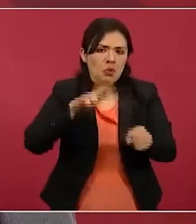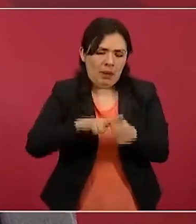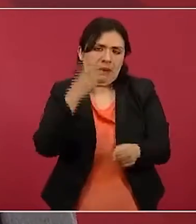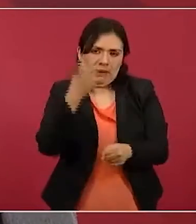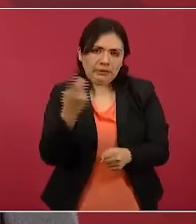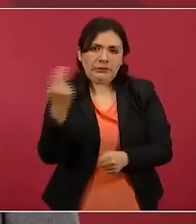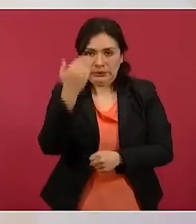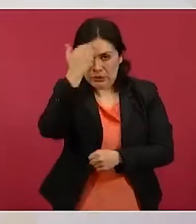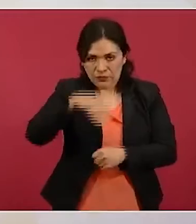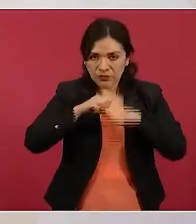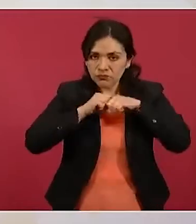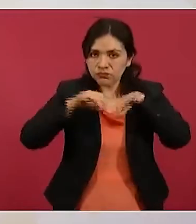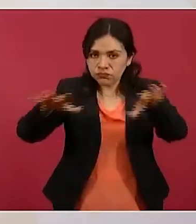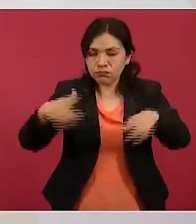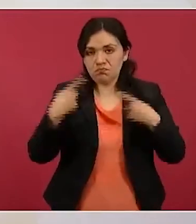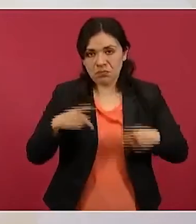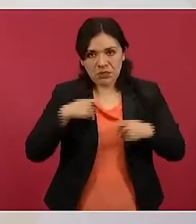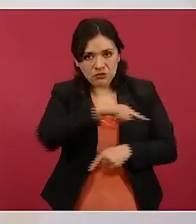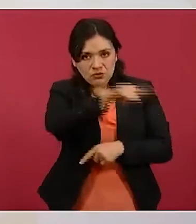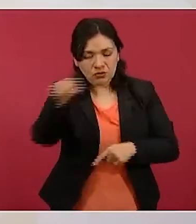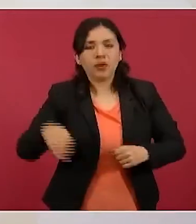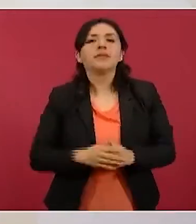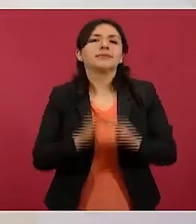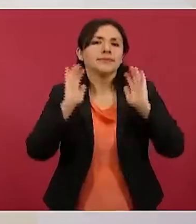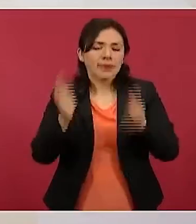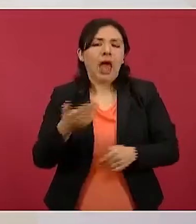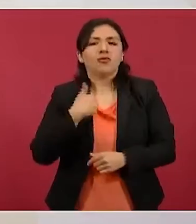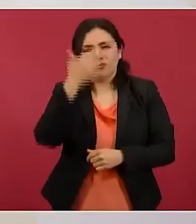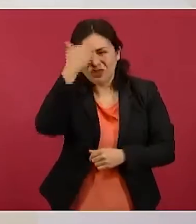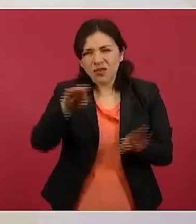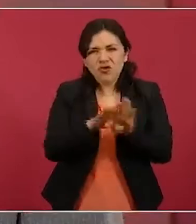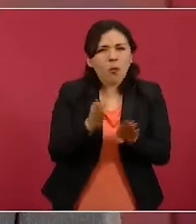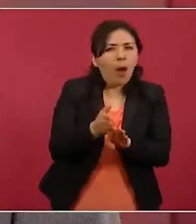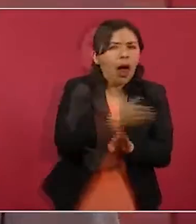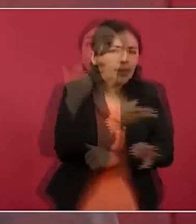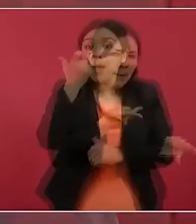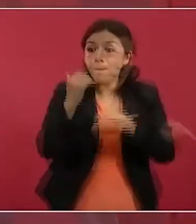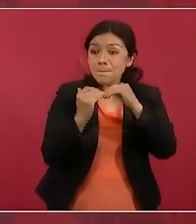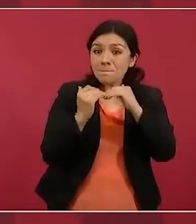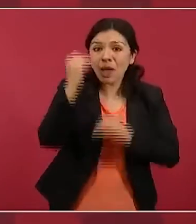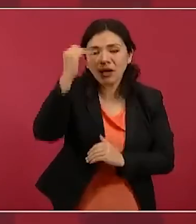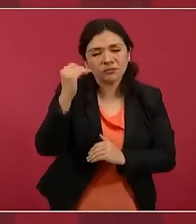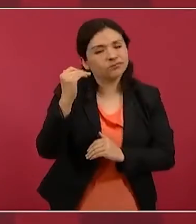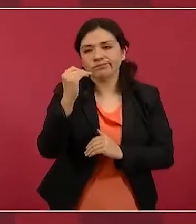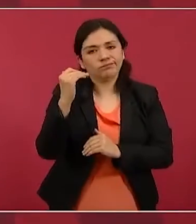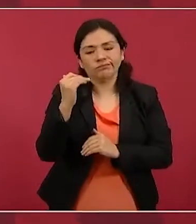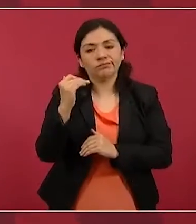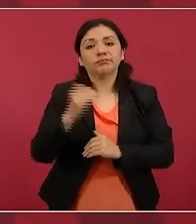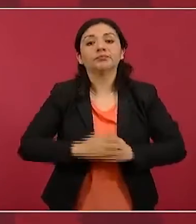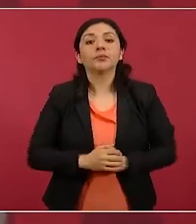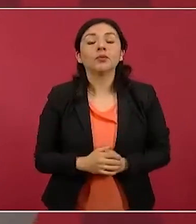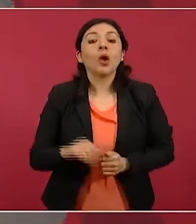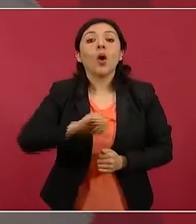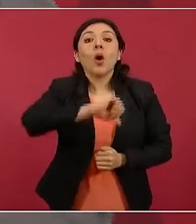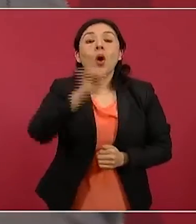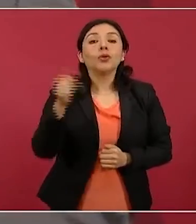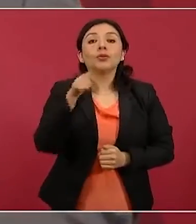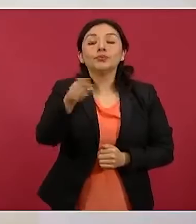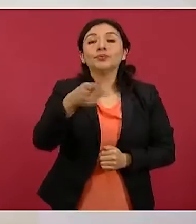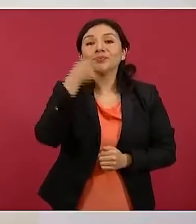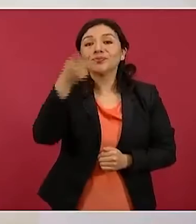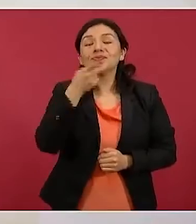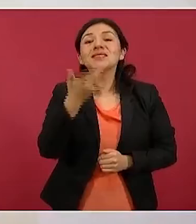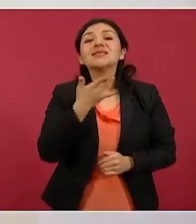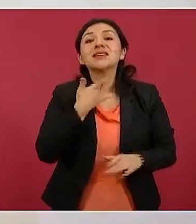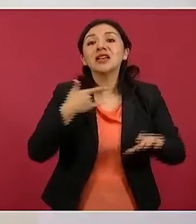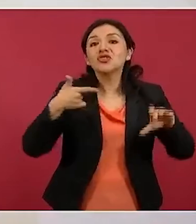que ya tenemos ese plan para actuar. En el caso de las gasolinas,